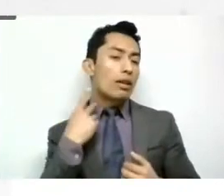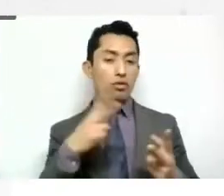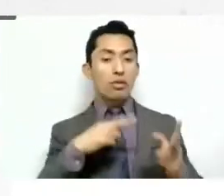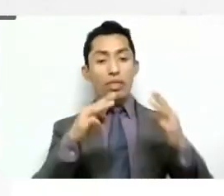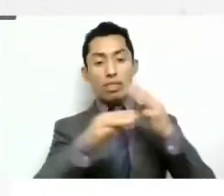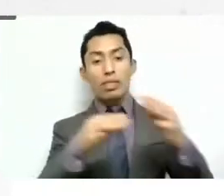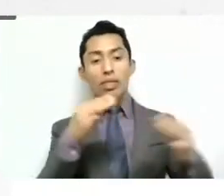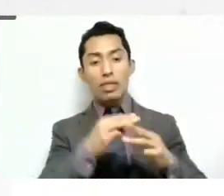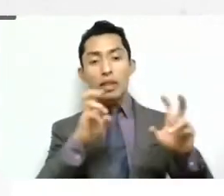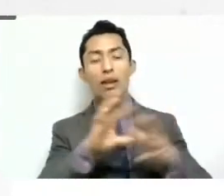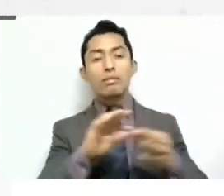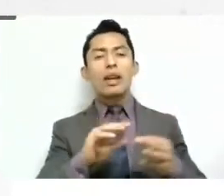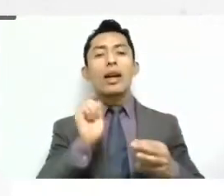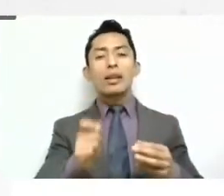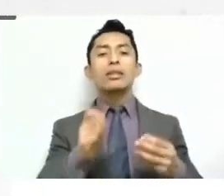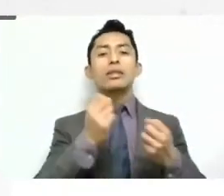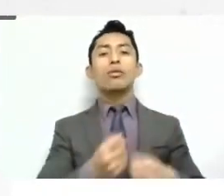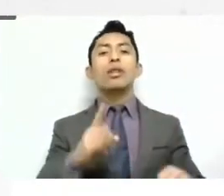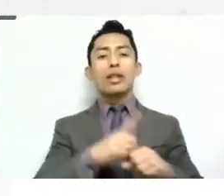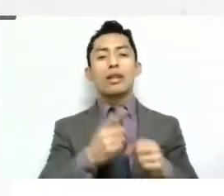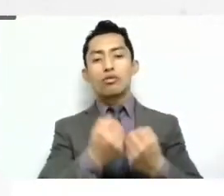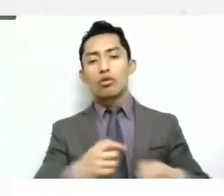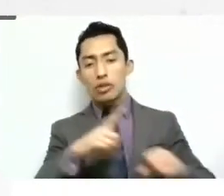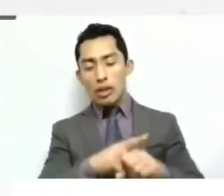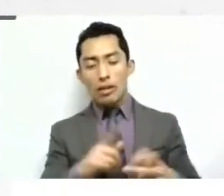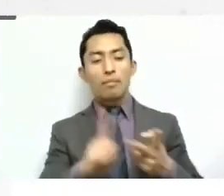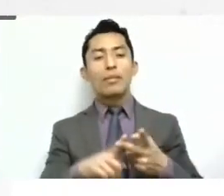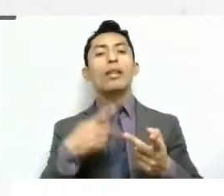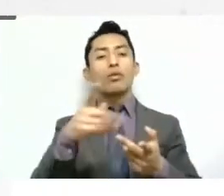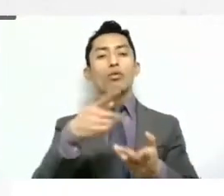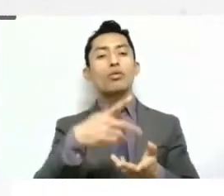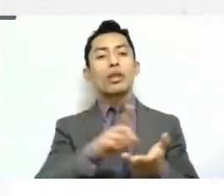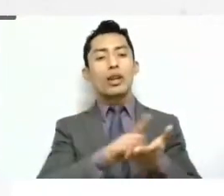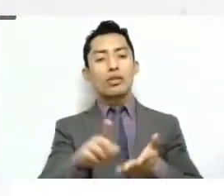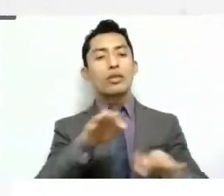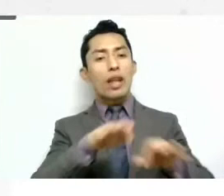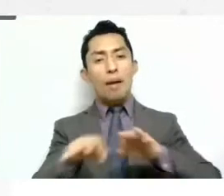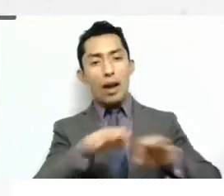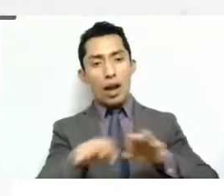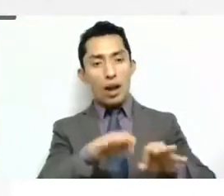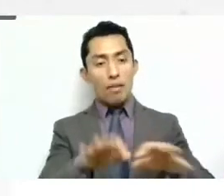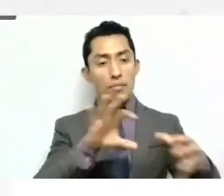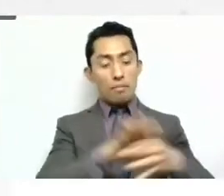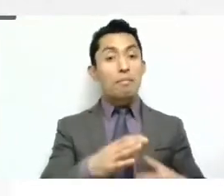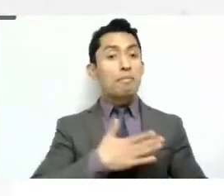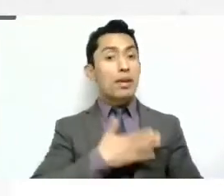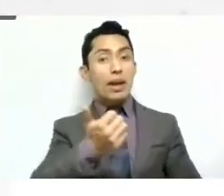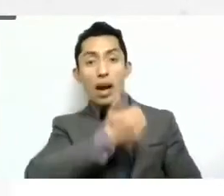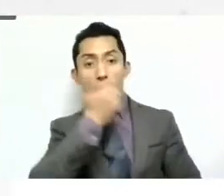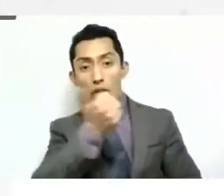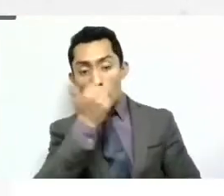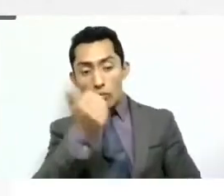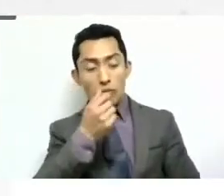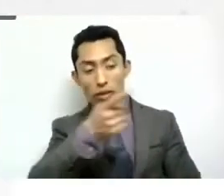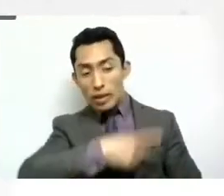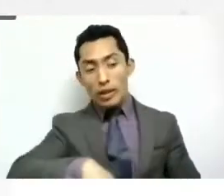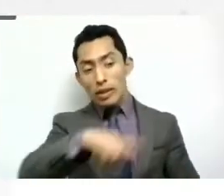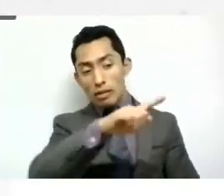la de Seguridad Social y de Derecho del Trabajo. Entonces a mis alumnos siempre les trato de